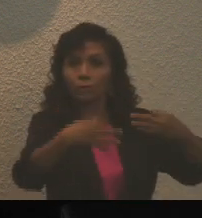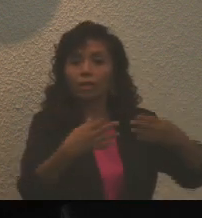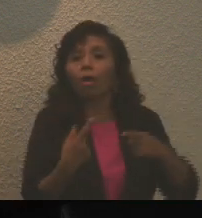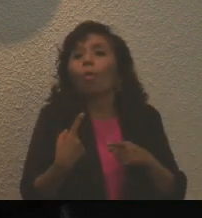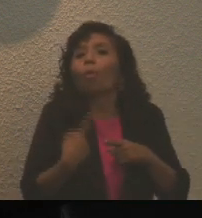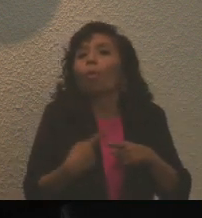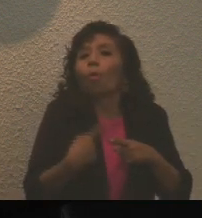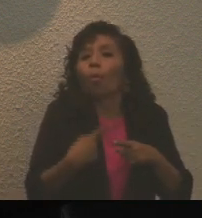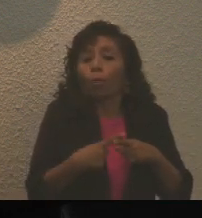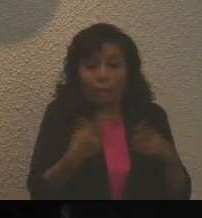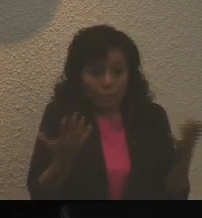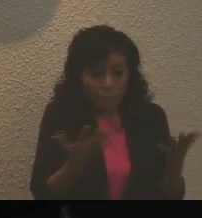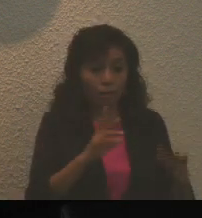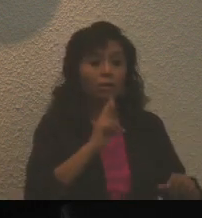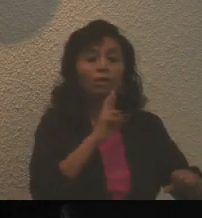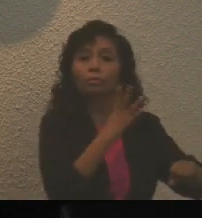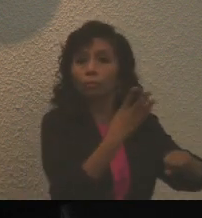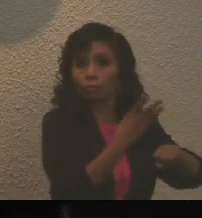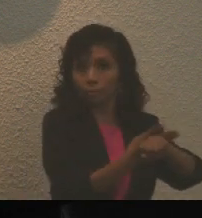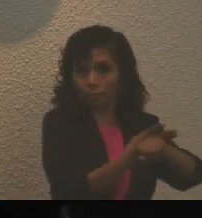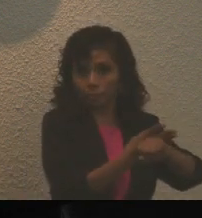quien en su caso se designe.